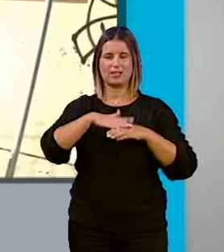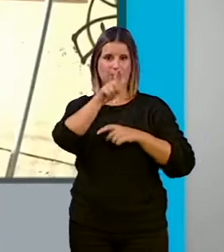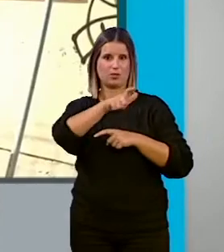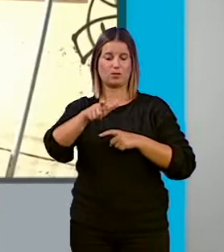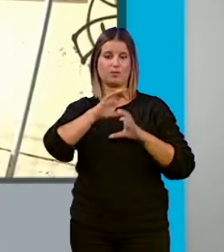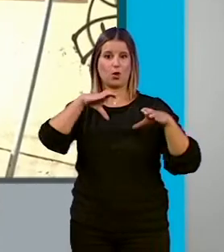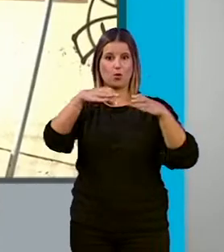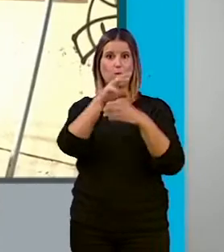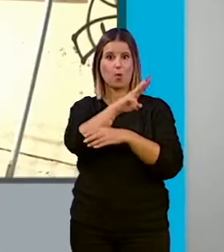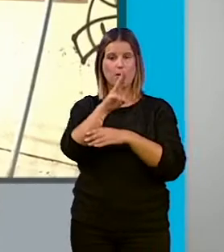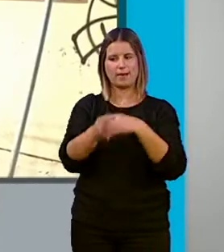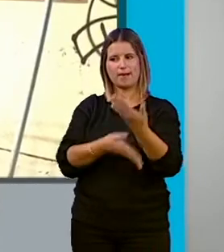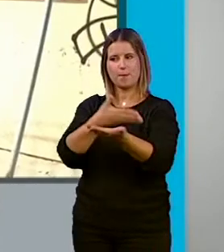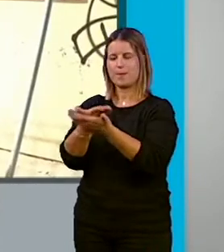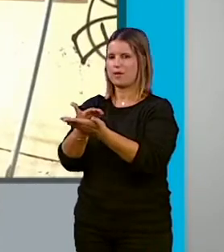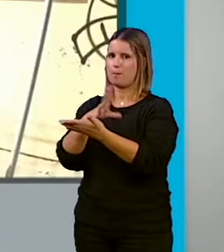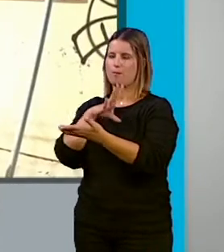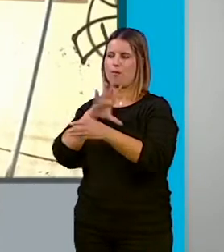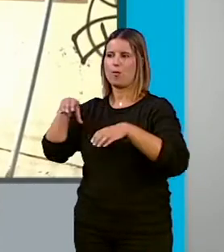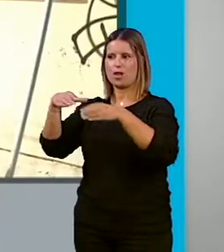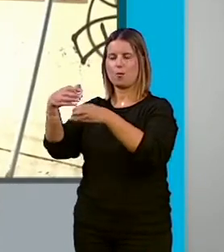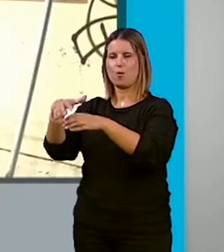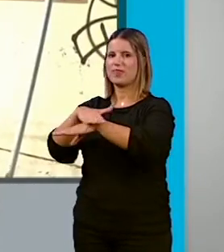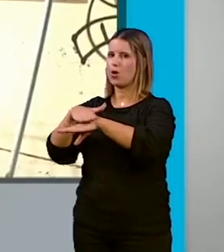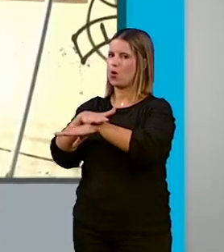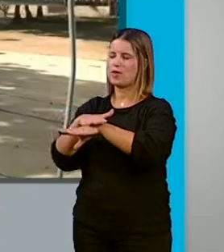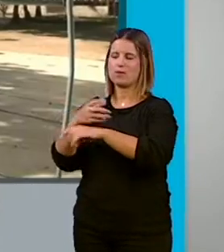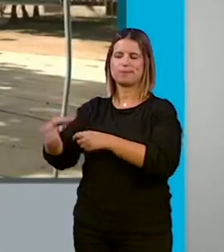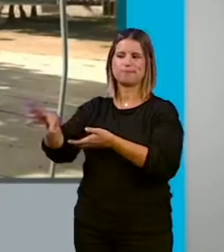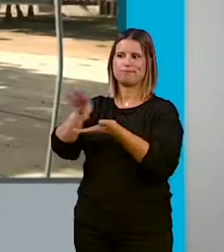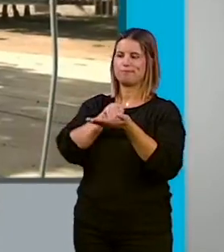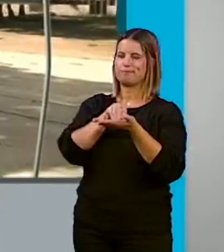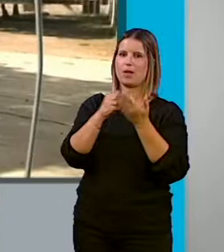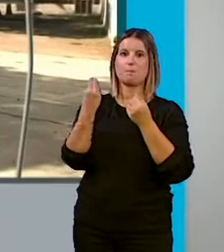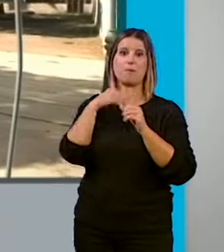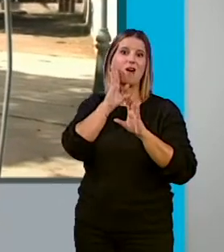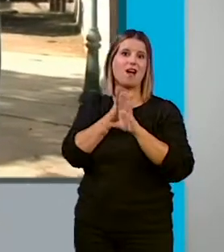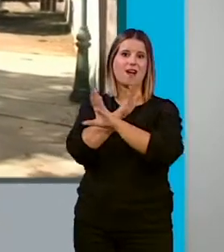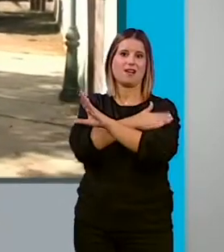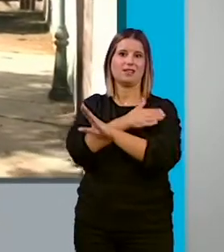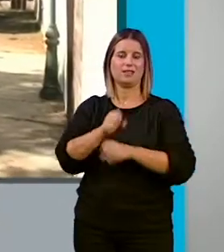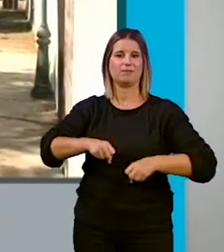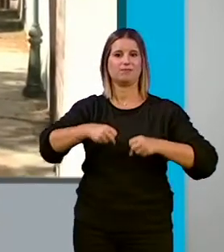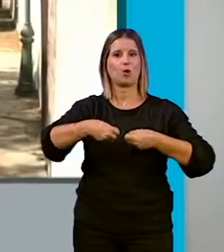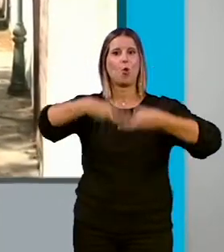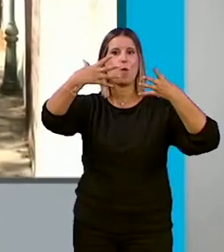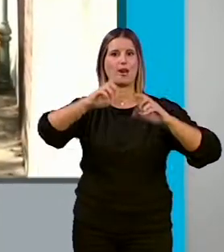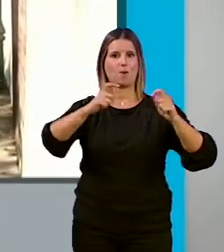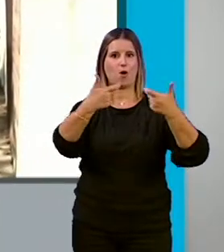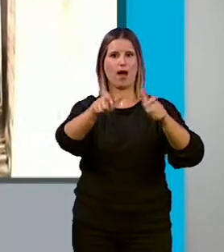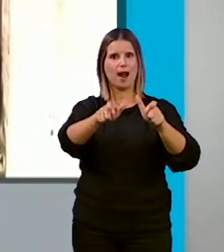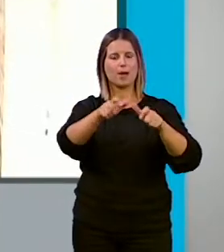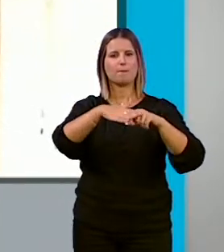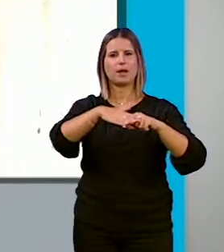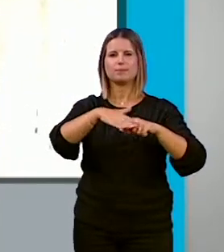grupo municipal popular le han pedido al equipo de gobierno que recoja la propuesta que tenían diseñada desde el área de urbanismo para crear un espacio